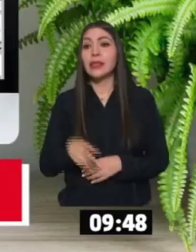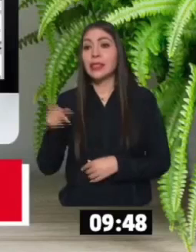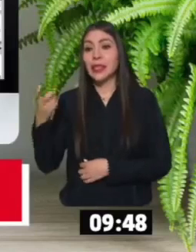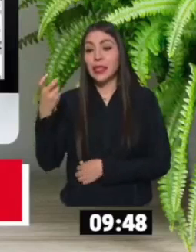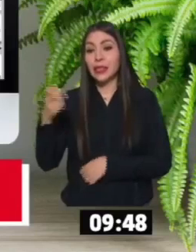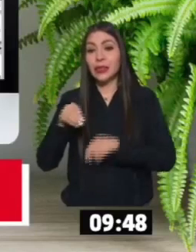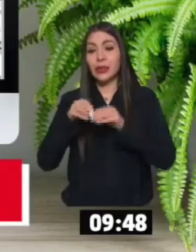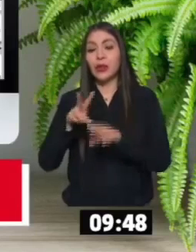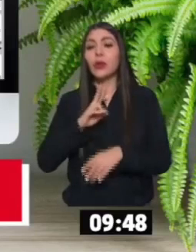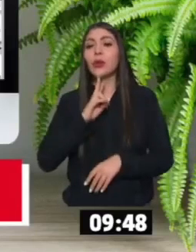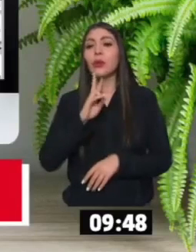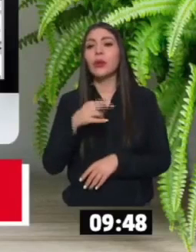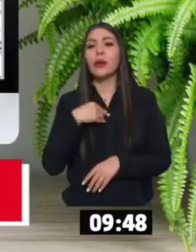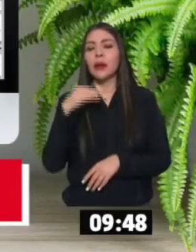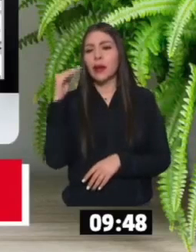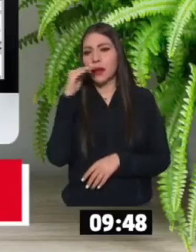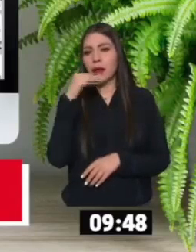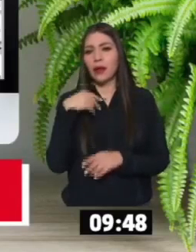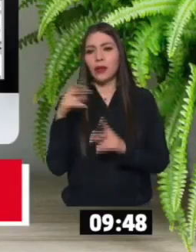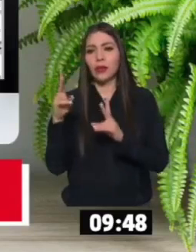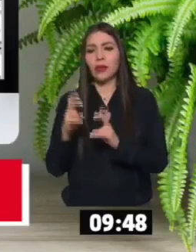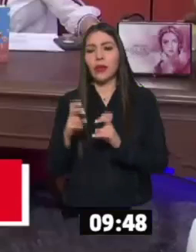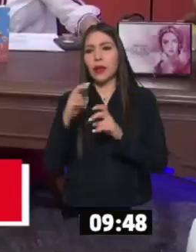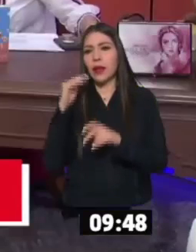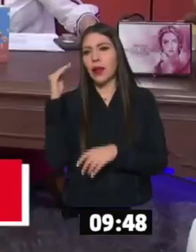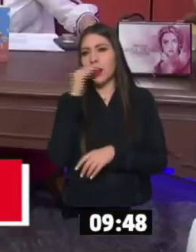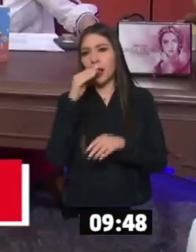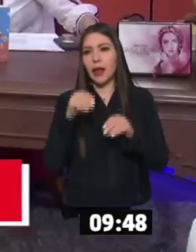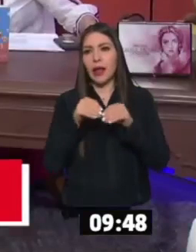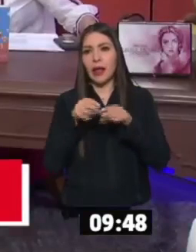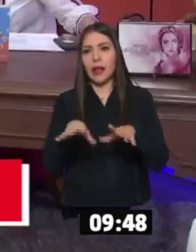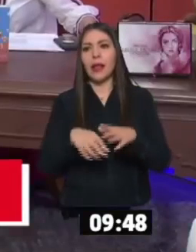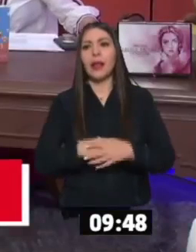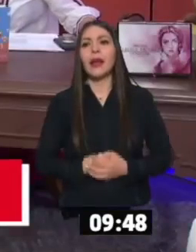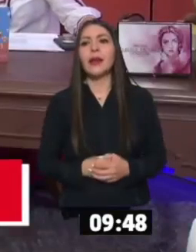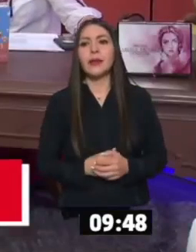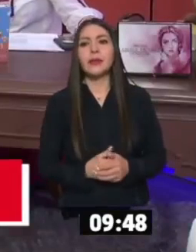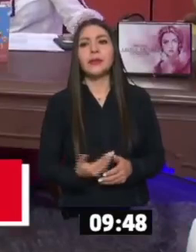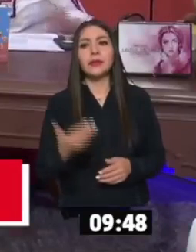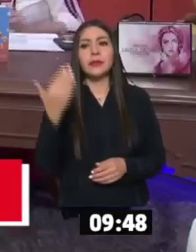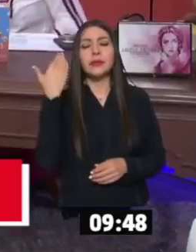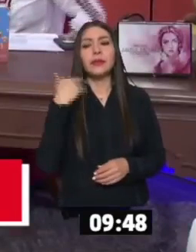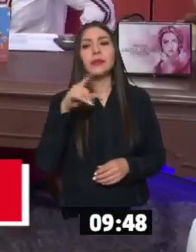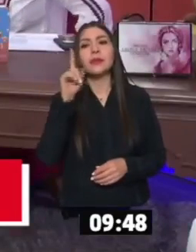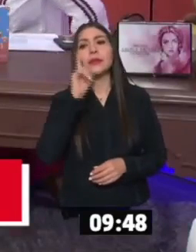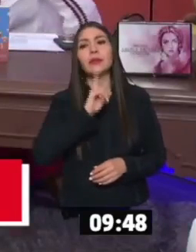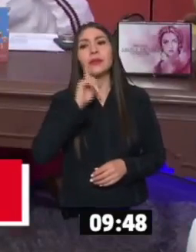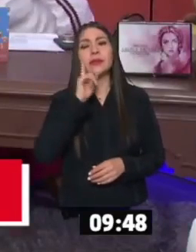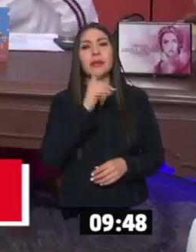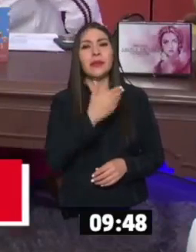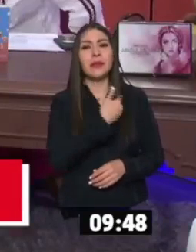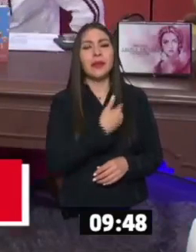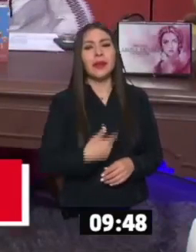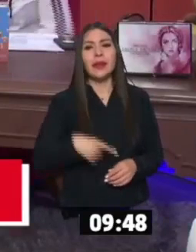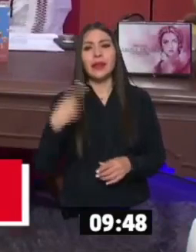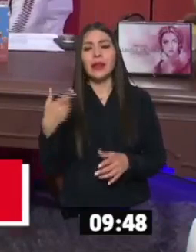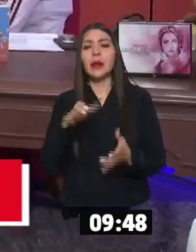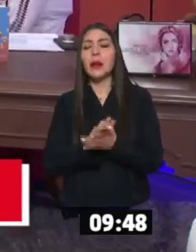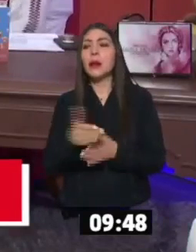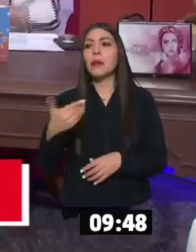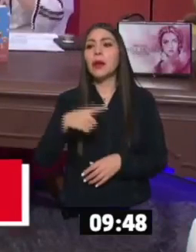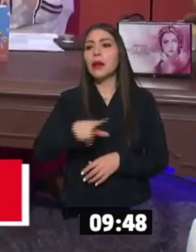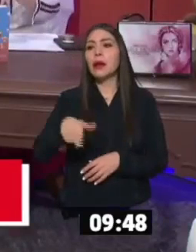estreno, gratuitas. ¿Gratuitas? Porque nos lo había pedido la primera dama y no sabíamos que eran de agrapa.